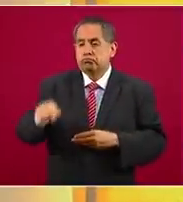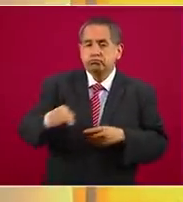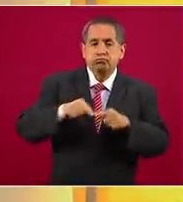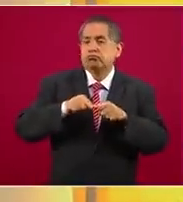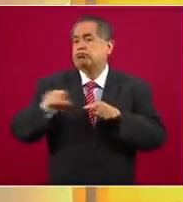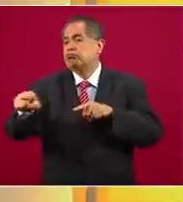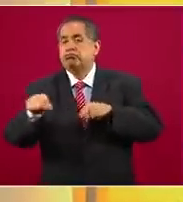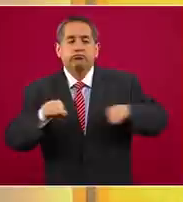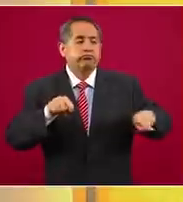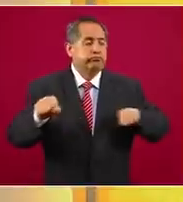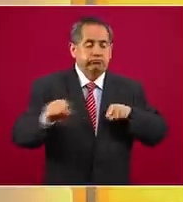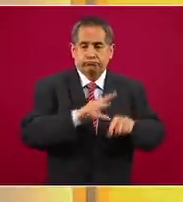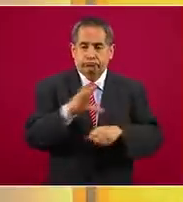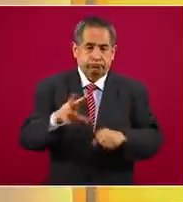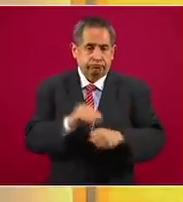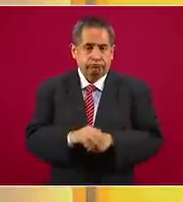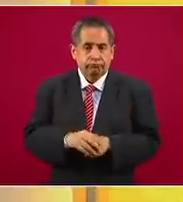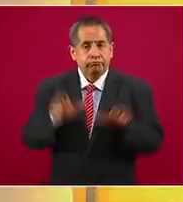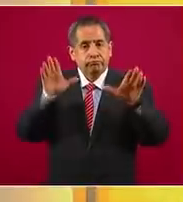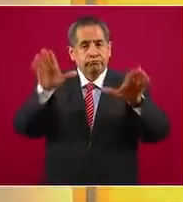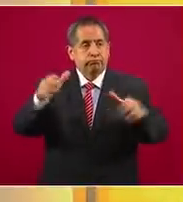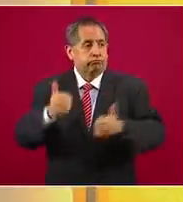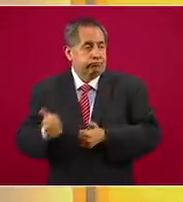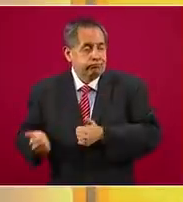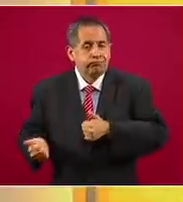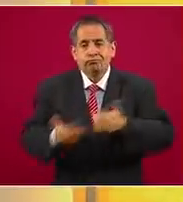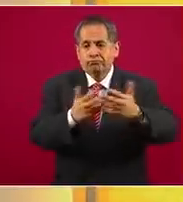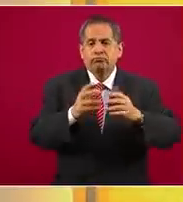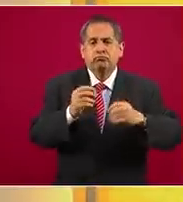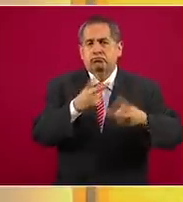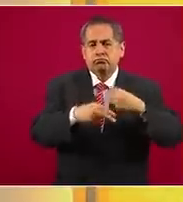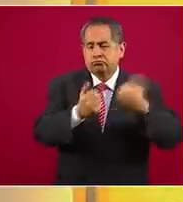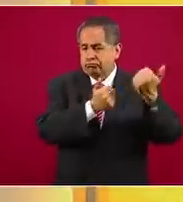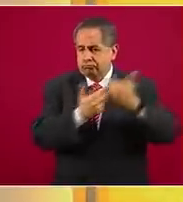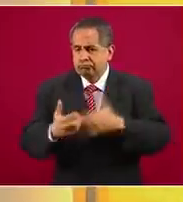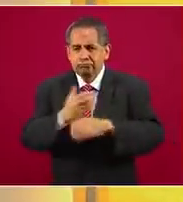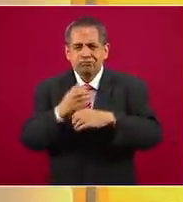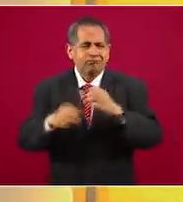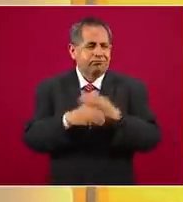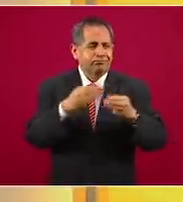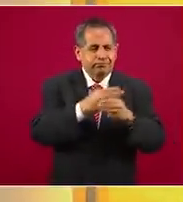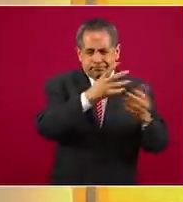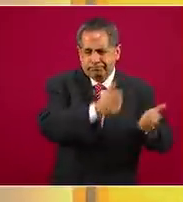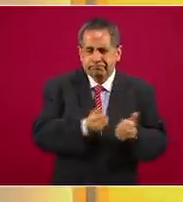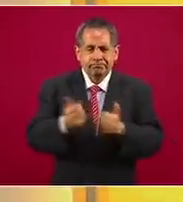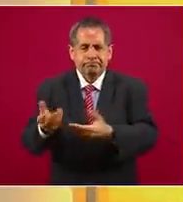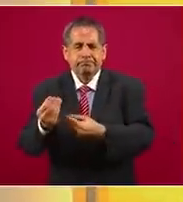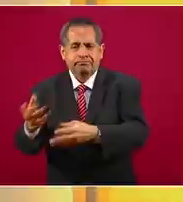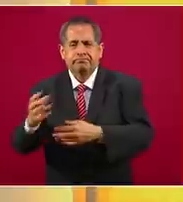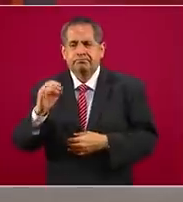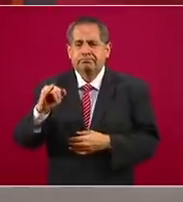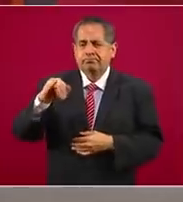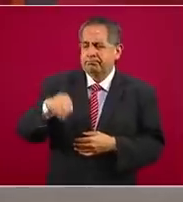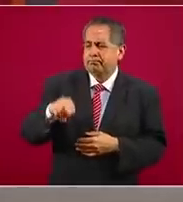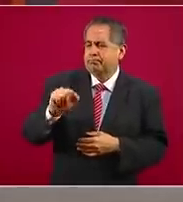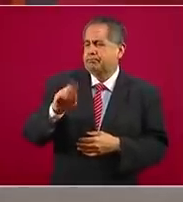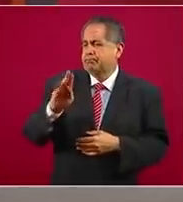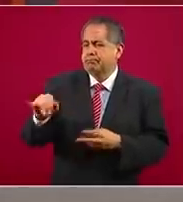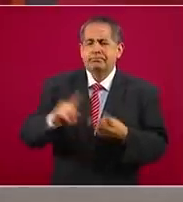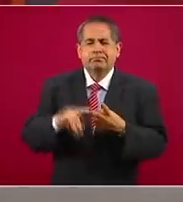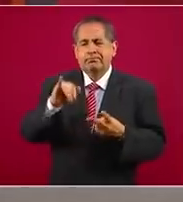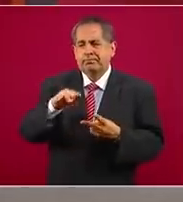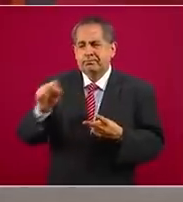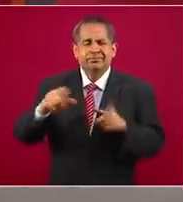litorales, transporte aéreo, terrestre y marítimo de insumos médicos en apoyo a INSABI e IMSS en toda la República.